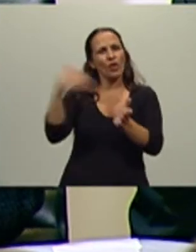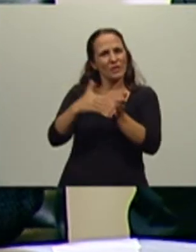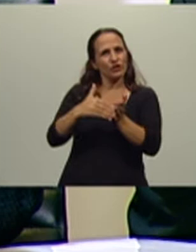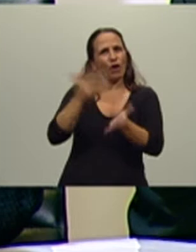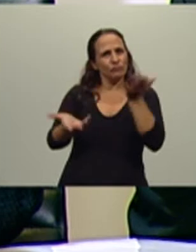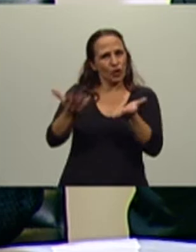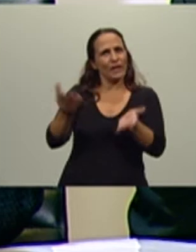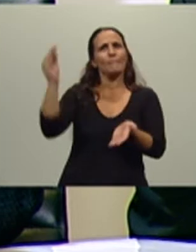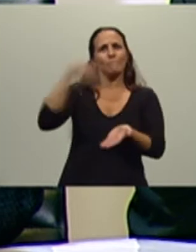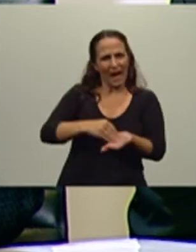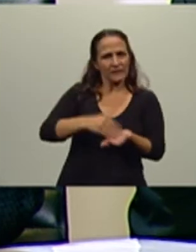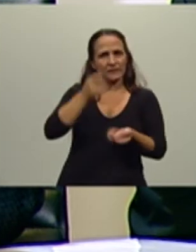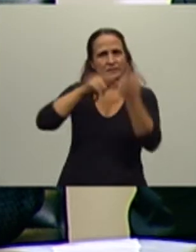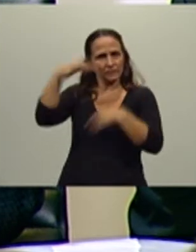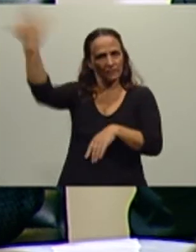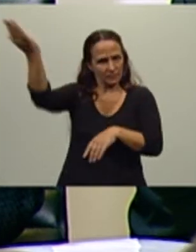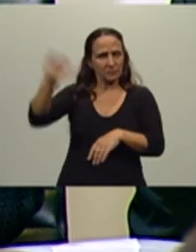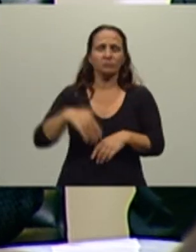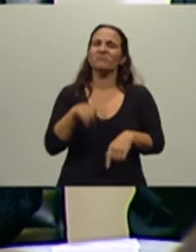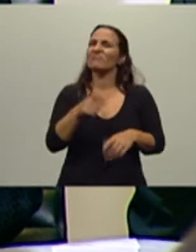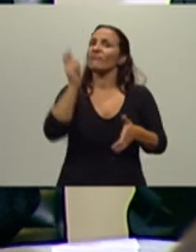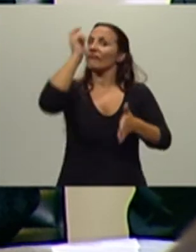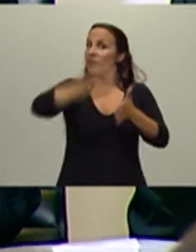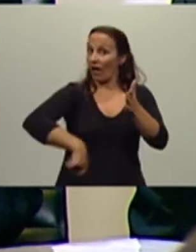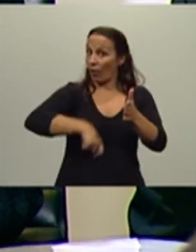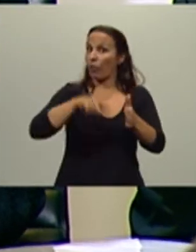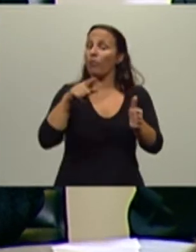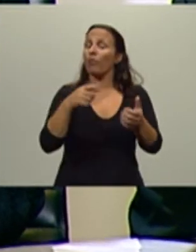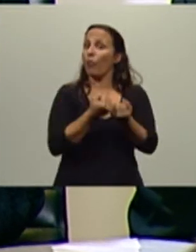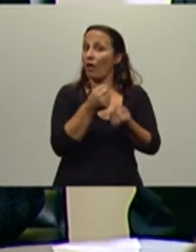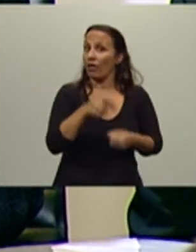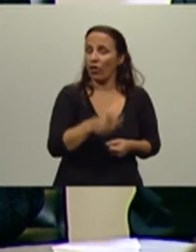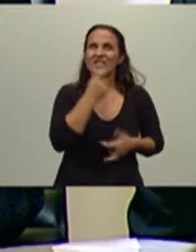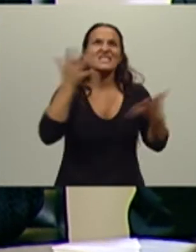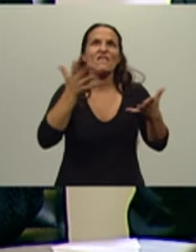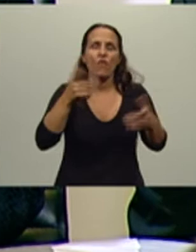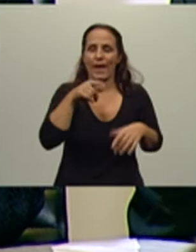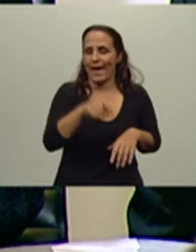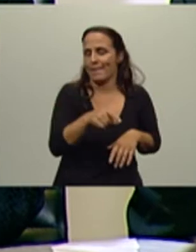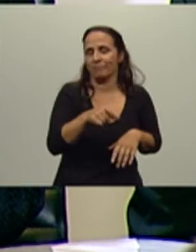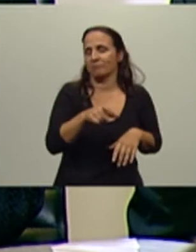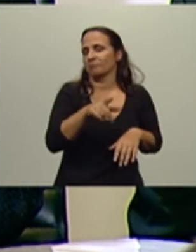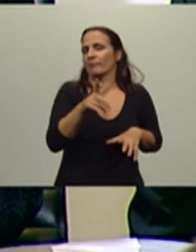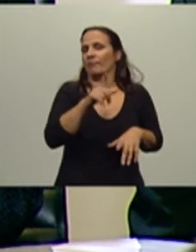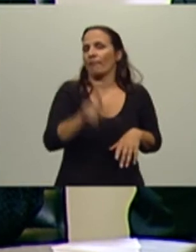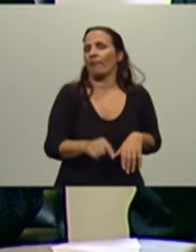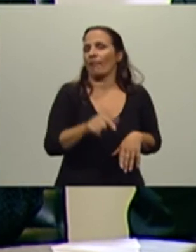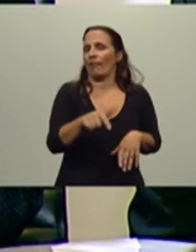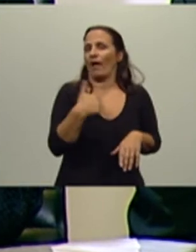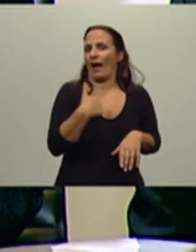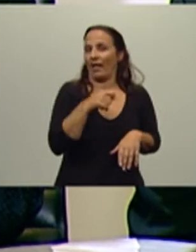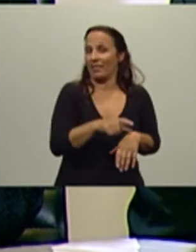también se va a hacer con el contraacuerdo de que si llegara a faltar trigo para el